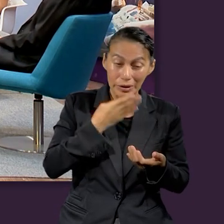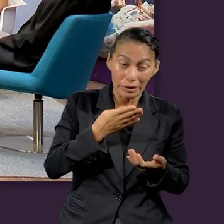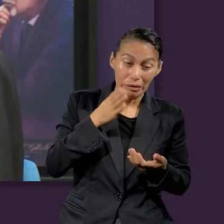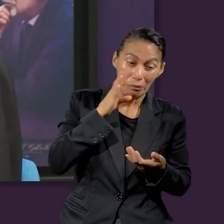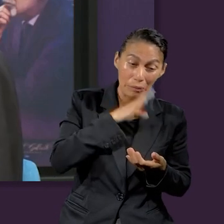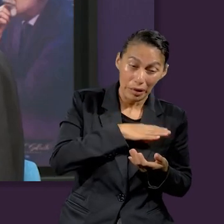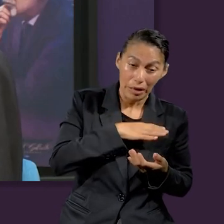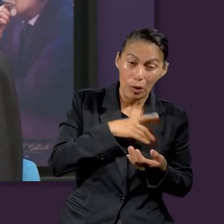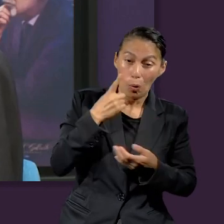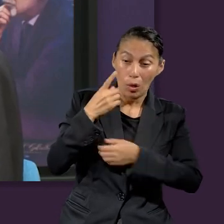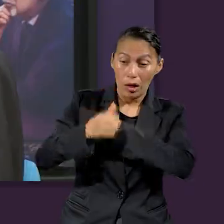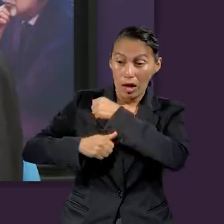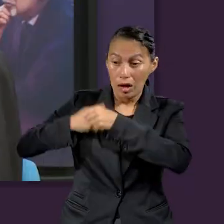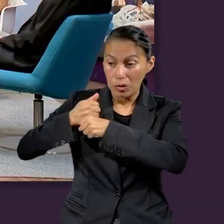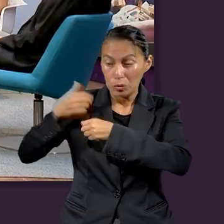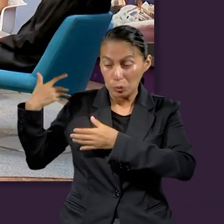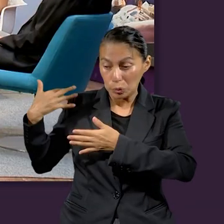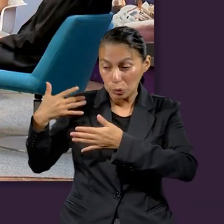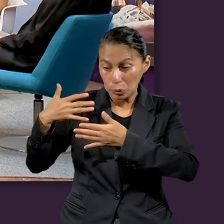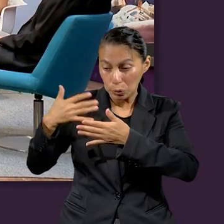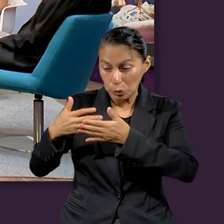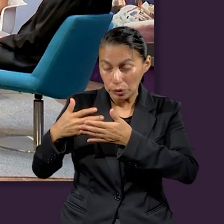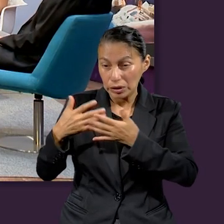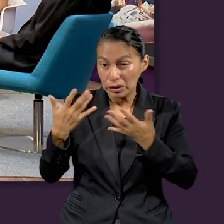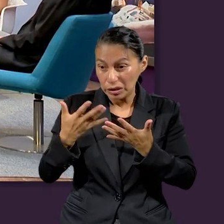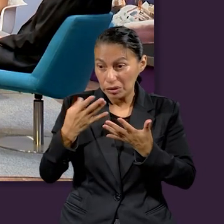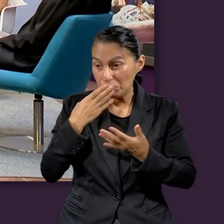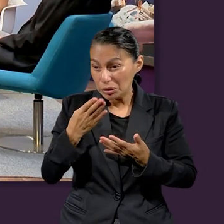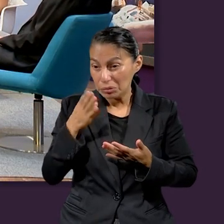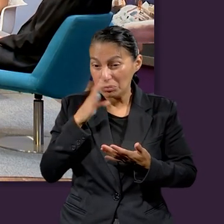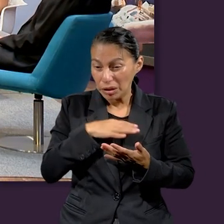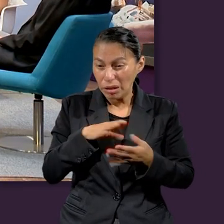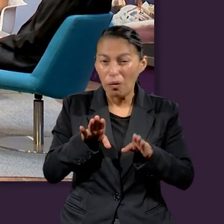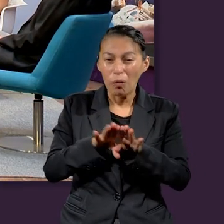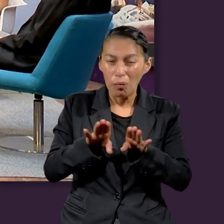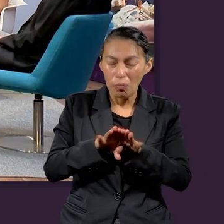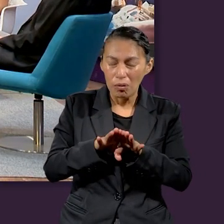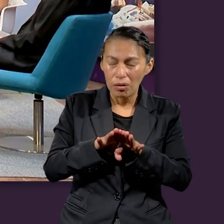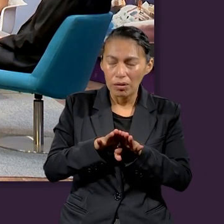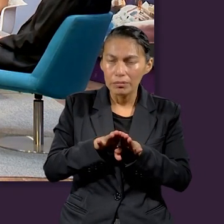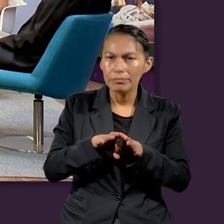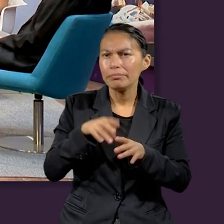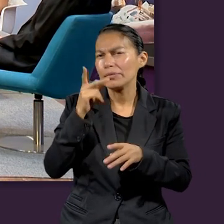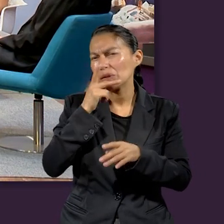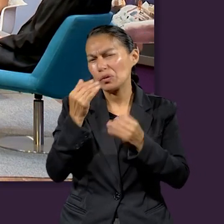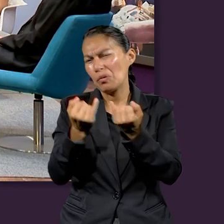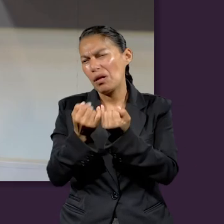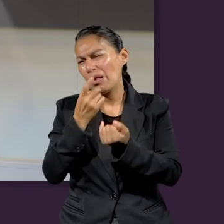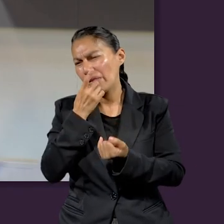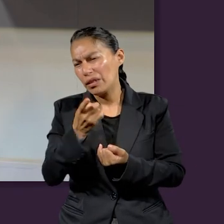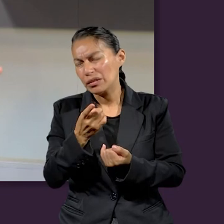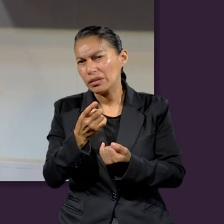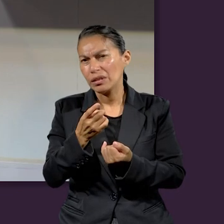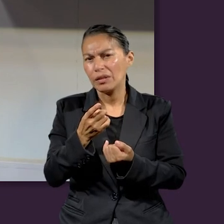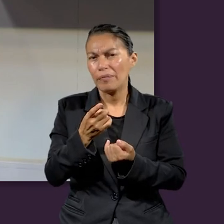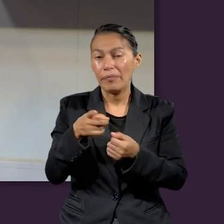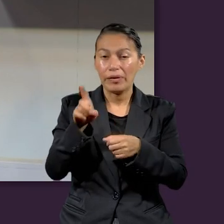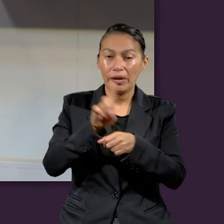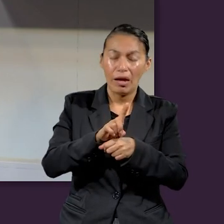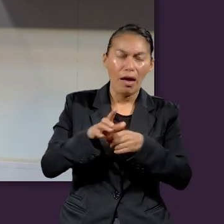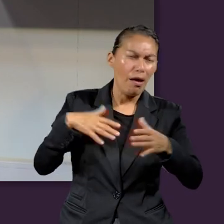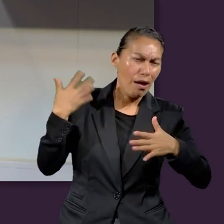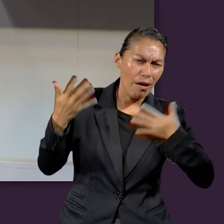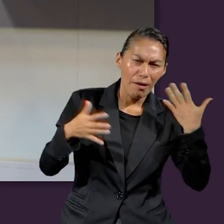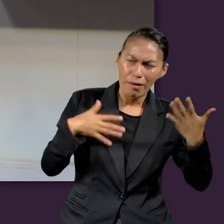sido la conducta durante todo el año. Pero también menciona, el Pastor mencionó y se me hace rescatable que también se convertía en un día de qué?